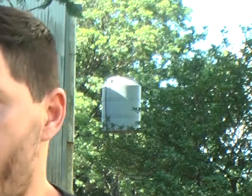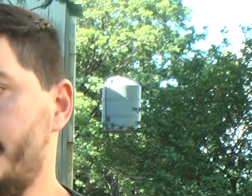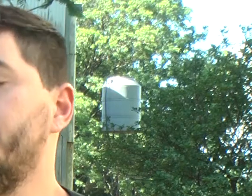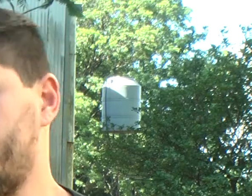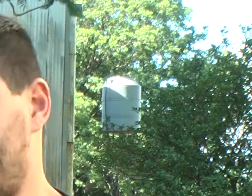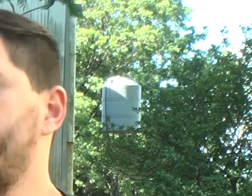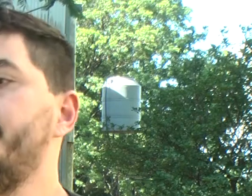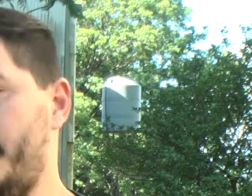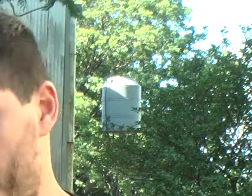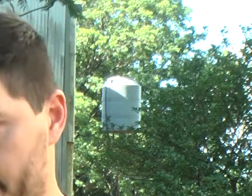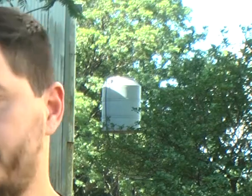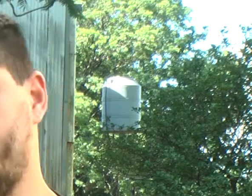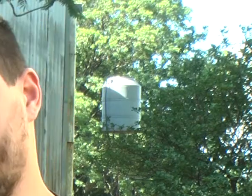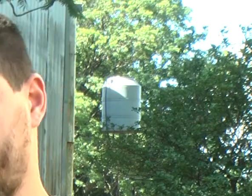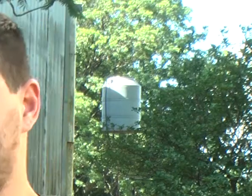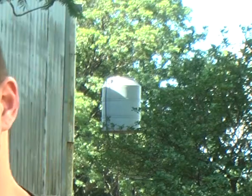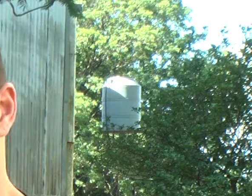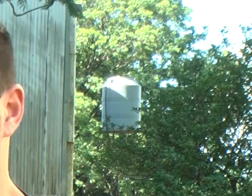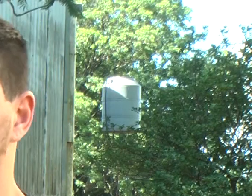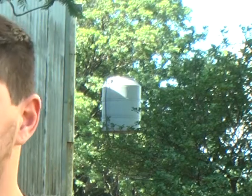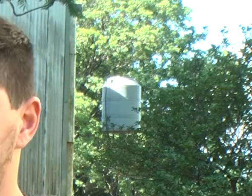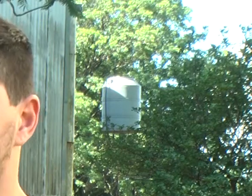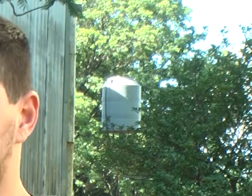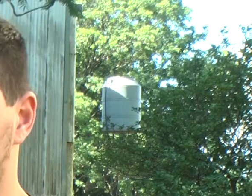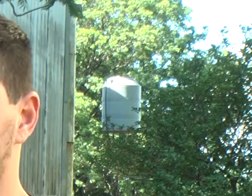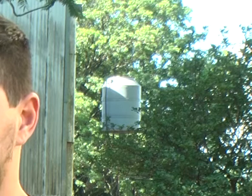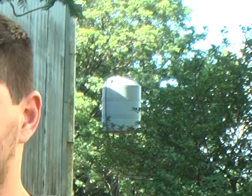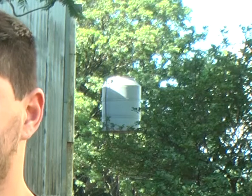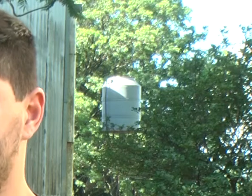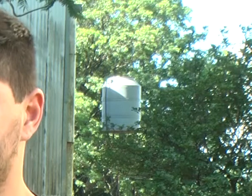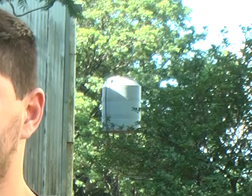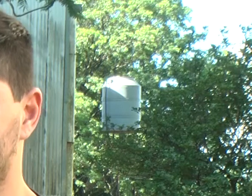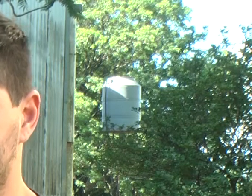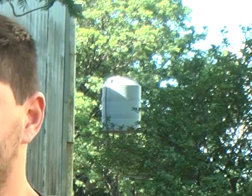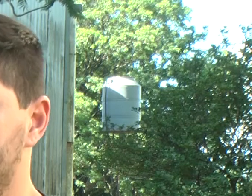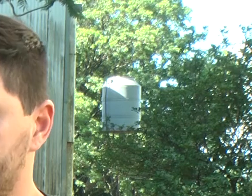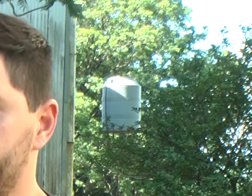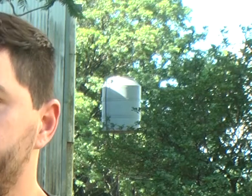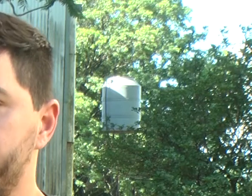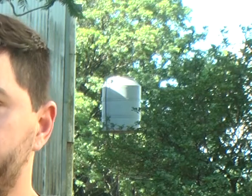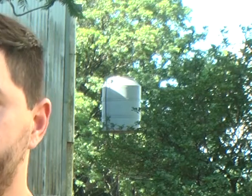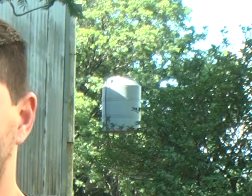personas sordas con intérpretes que ayuden. Y tenemos la idea de que podamos incluirnos todos.